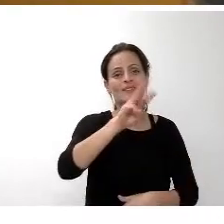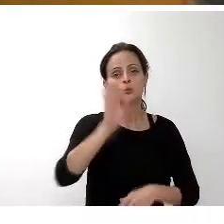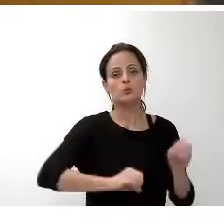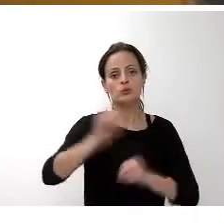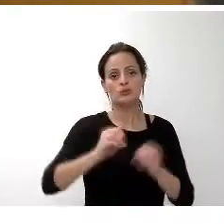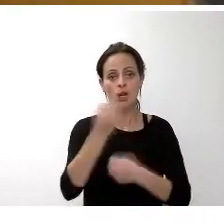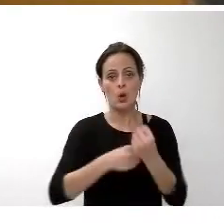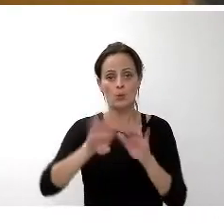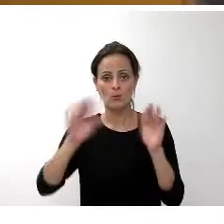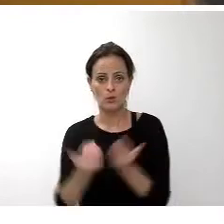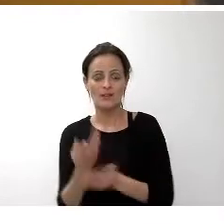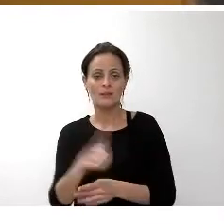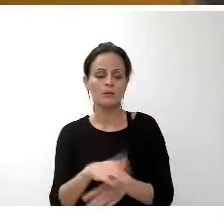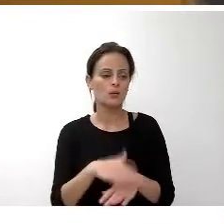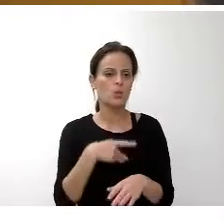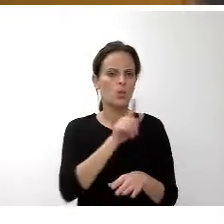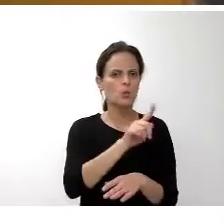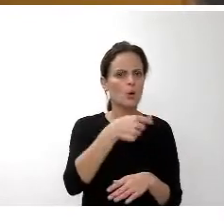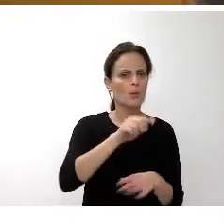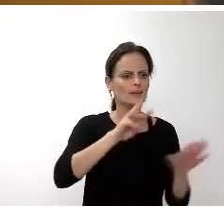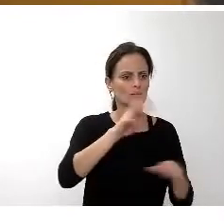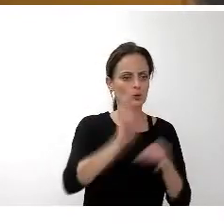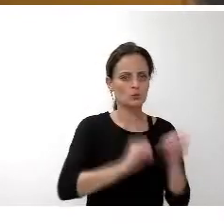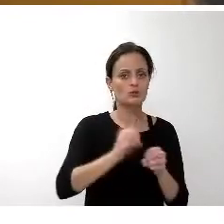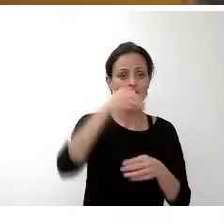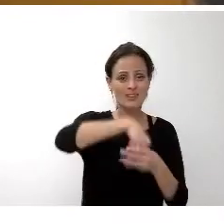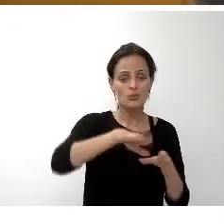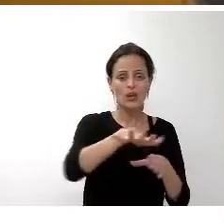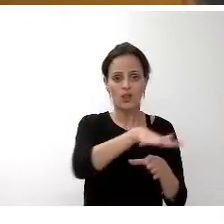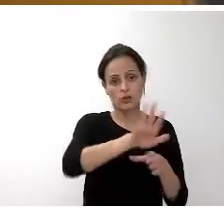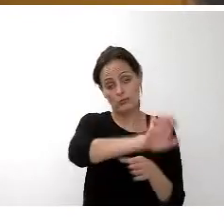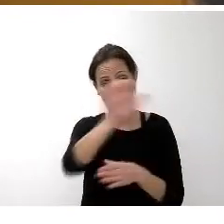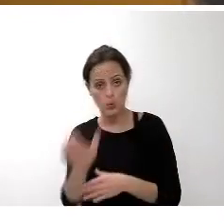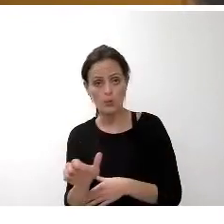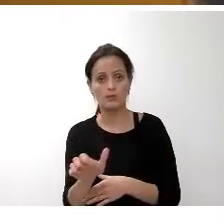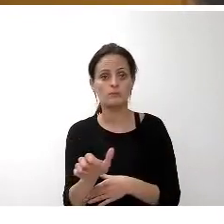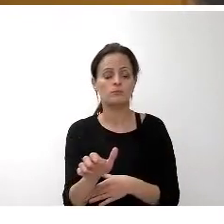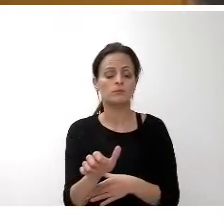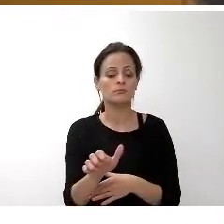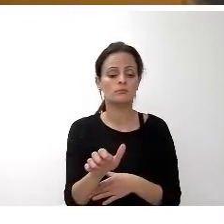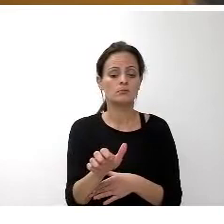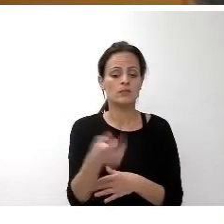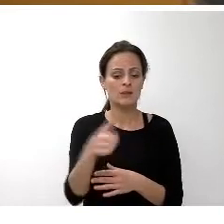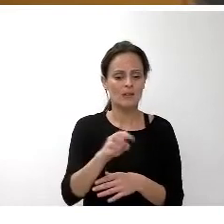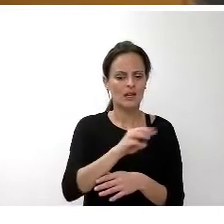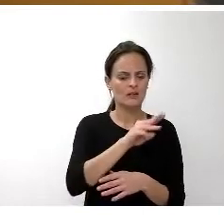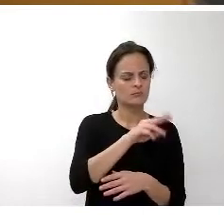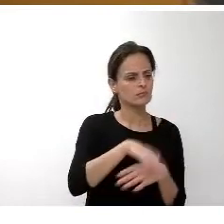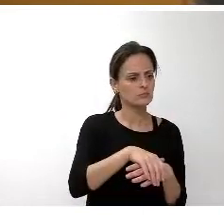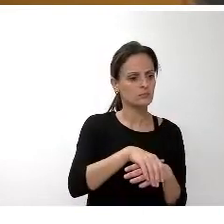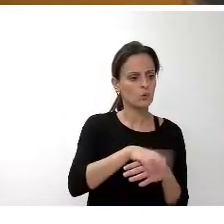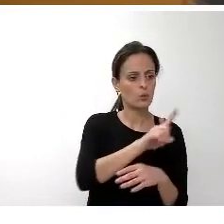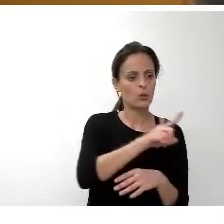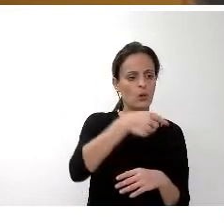de un 1,6% de la zona euro, de un 2,5% de crecimiento de la economía española y de un 2,8